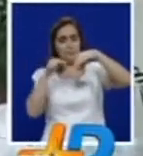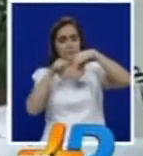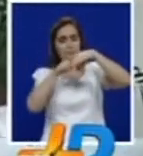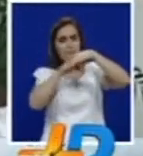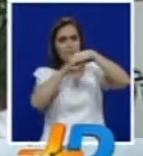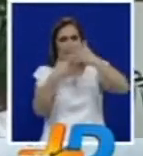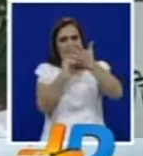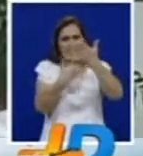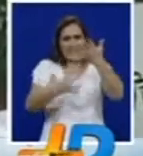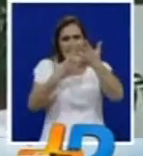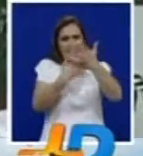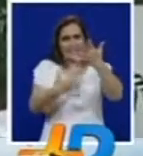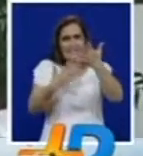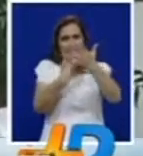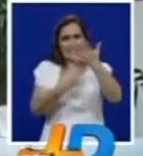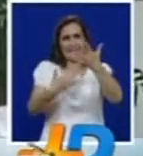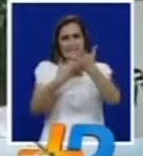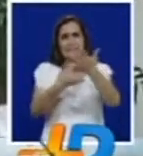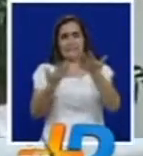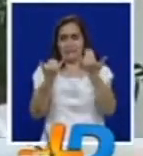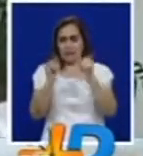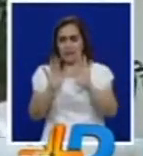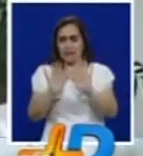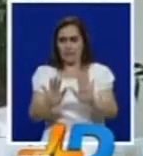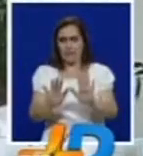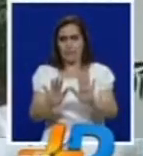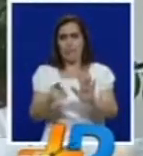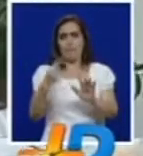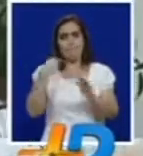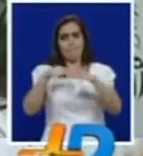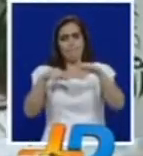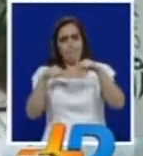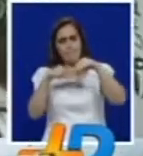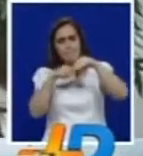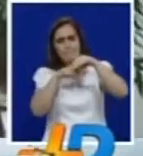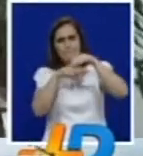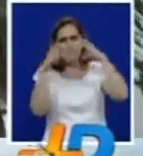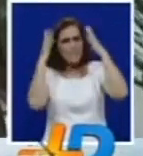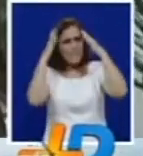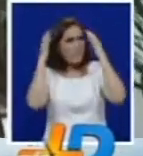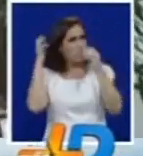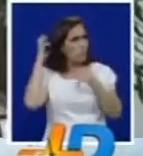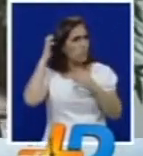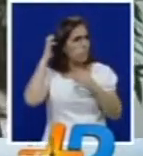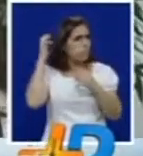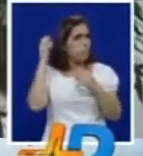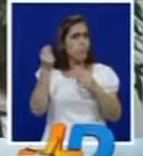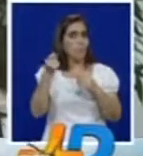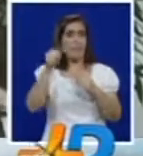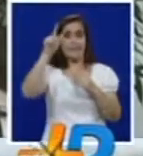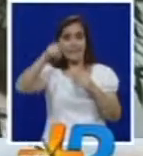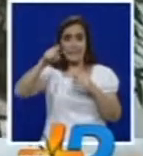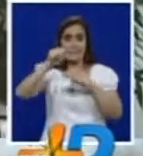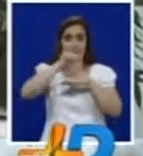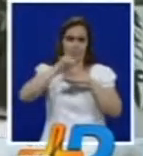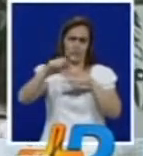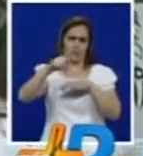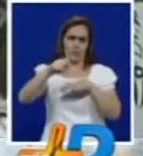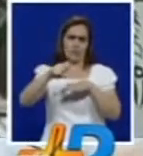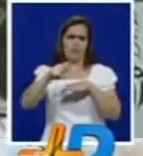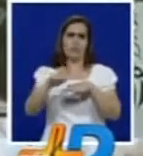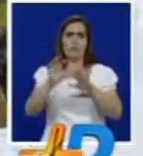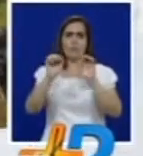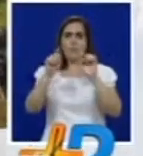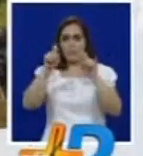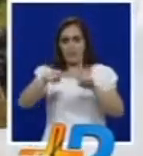hemorragia soranoidea está estable, asociada a un hematoma subdural laminar, el manejo no es quirúrgico, es médico y es